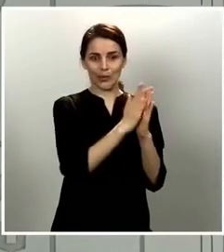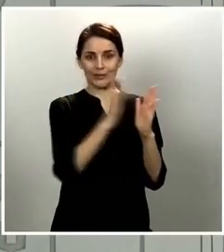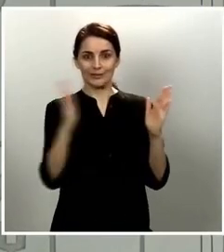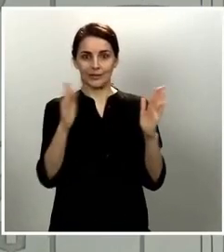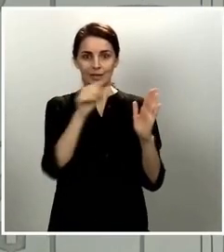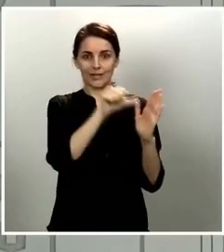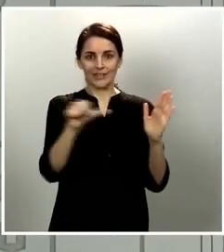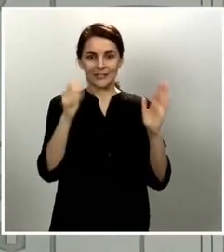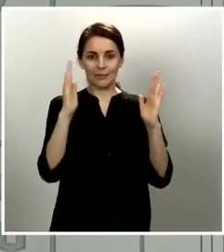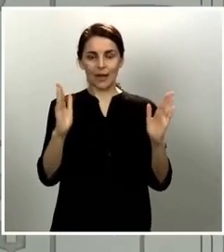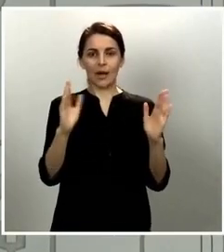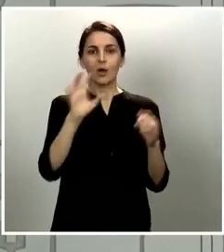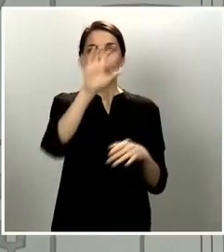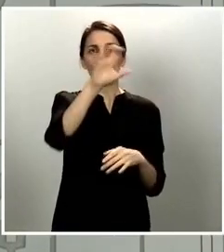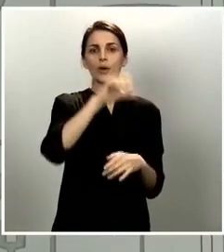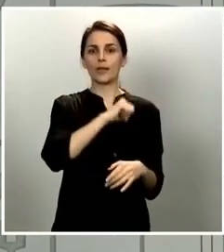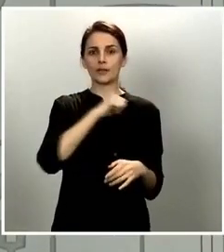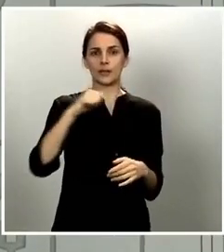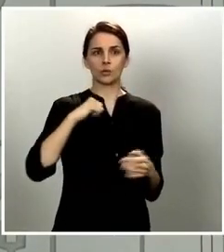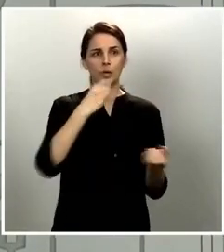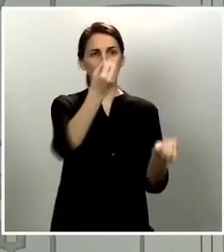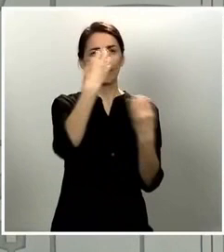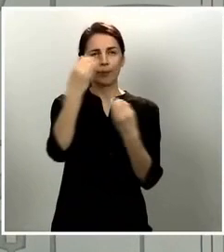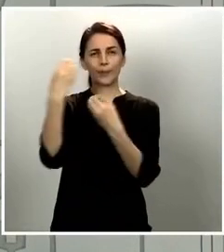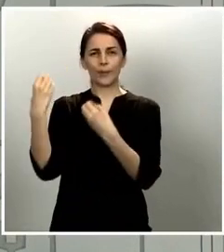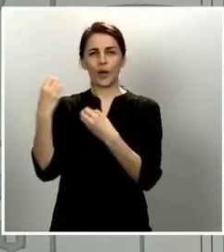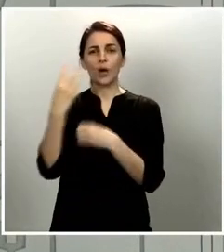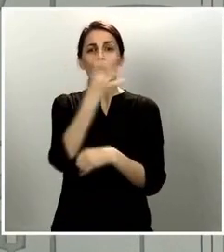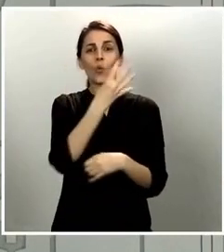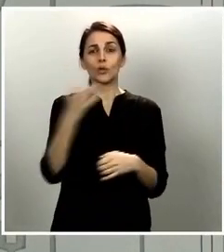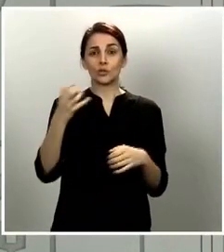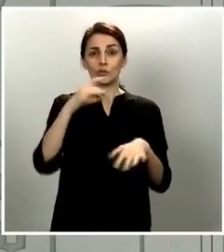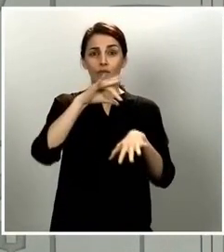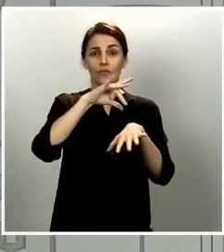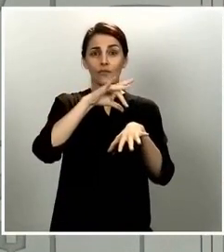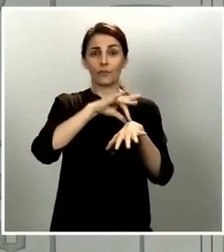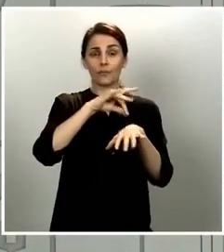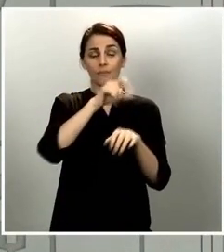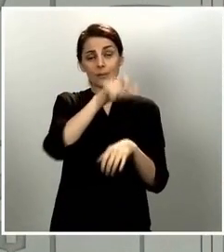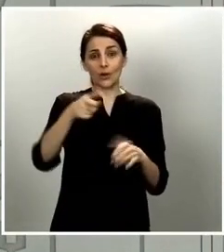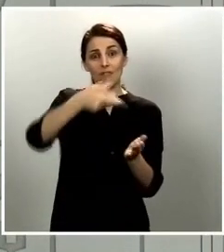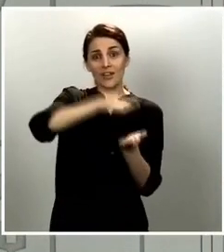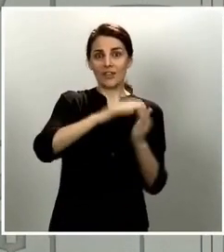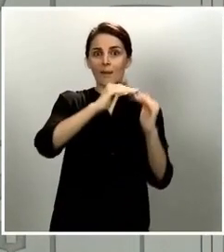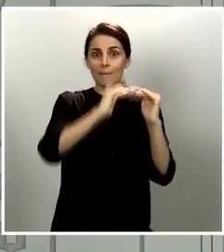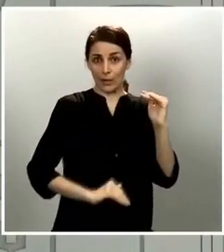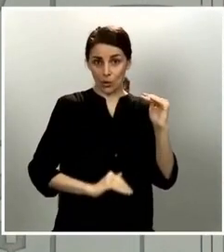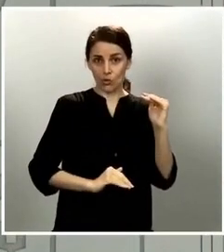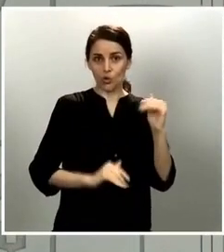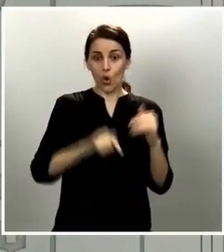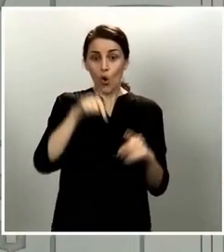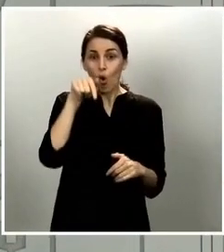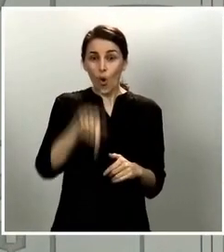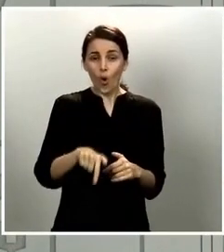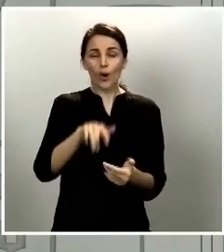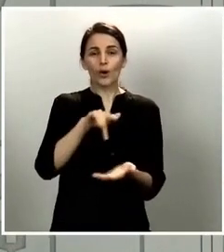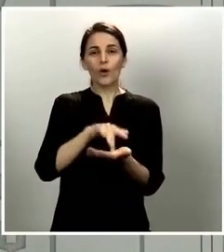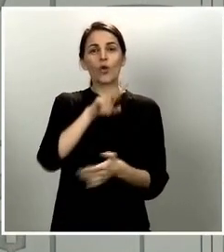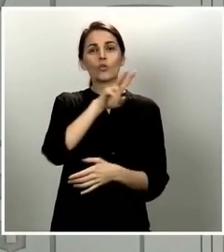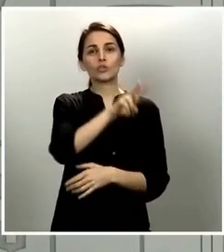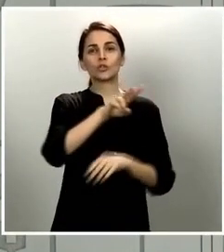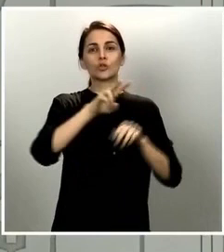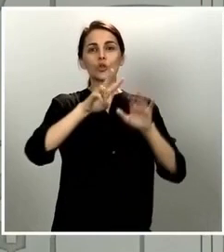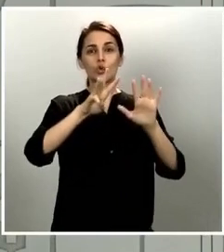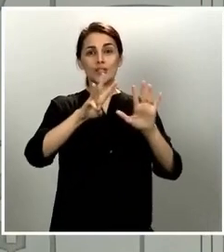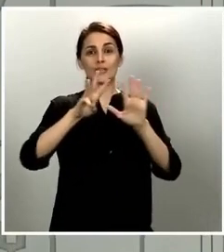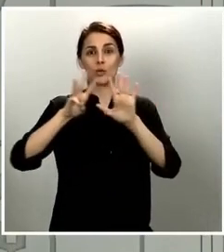comunidades autónomas menos de 400 fallecidos, hoy tenemos 288. Por primera